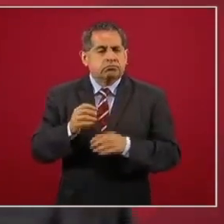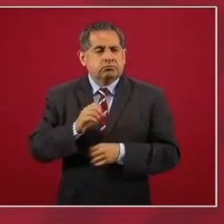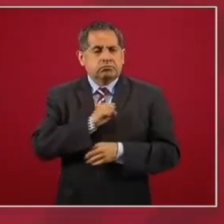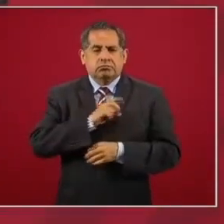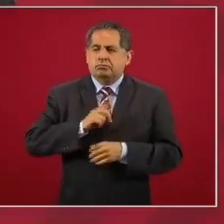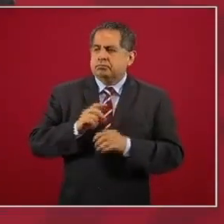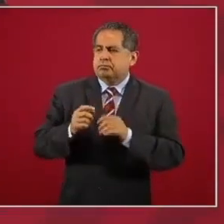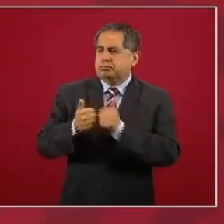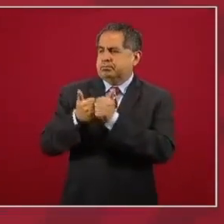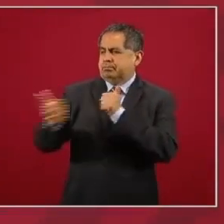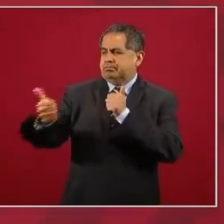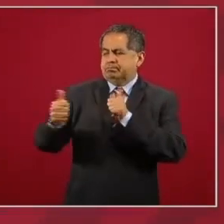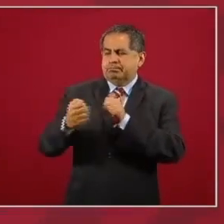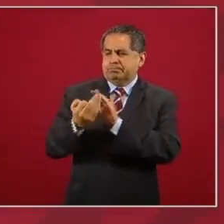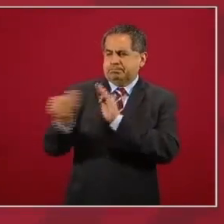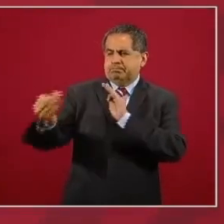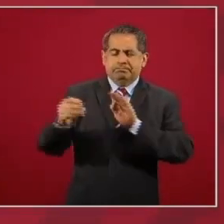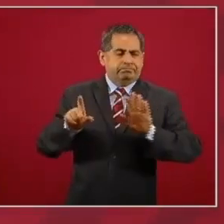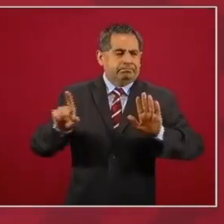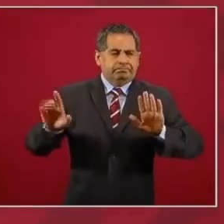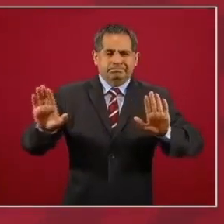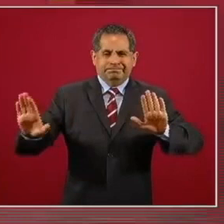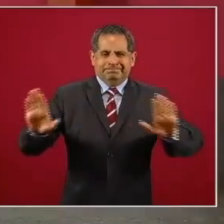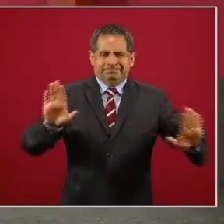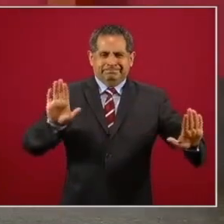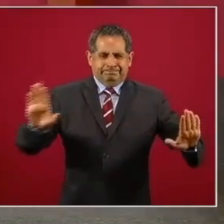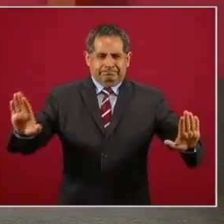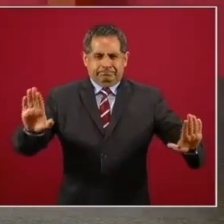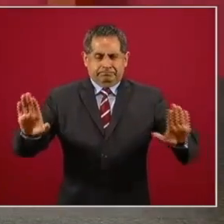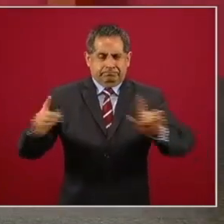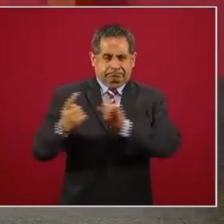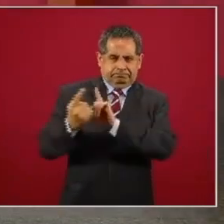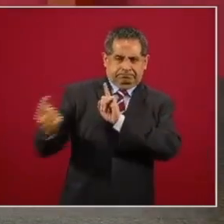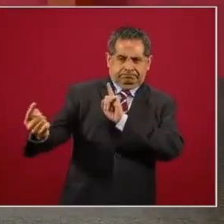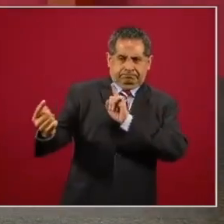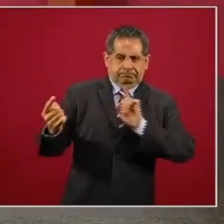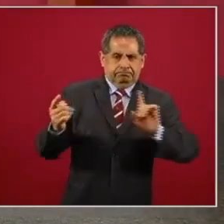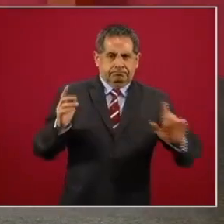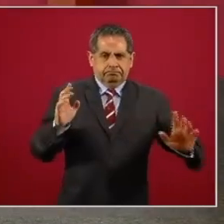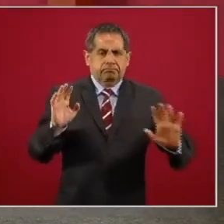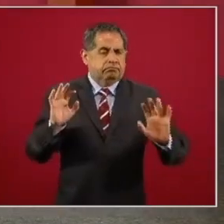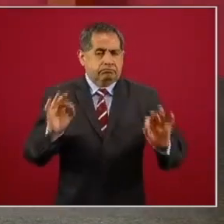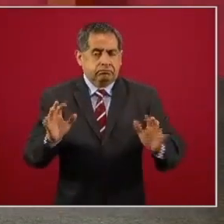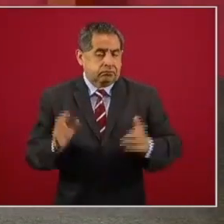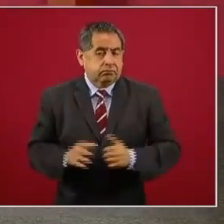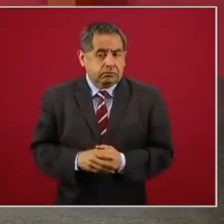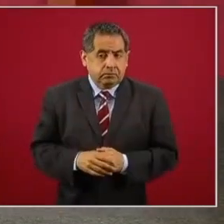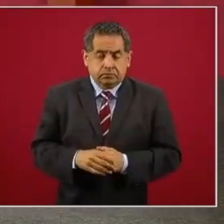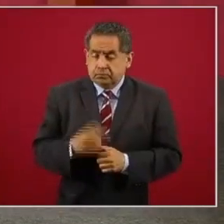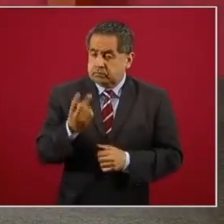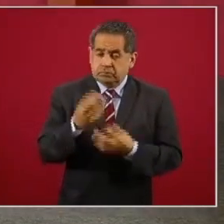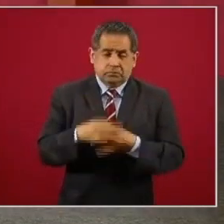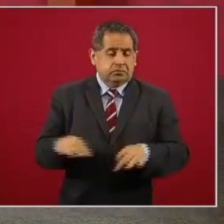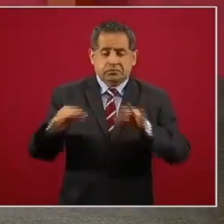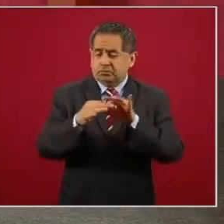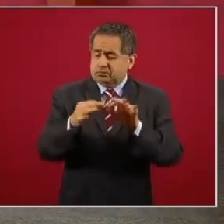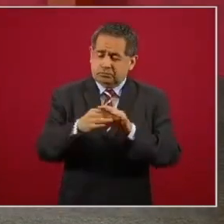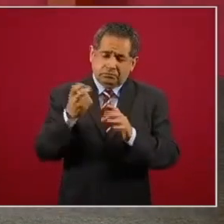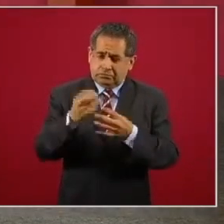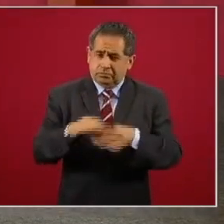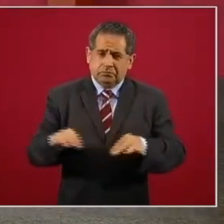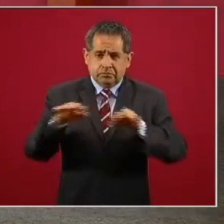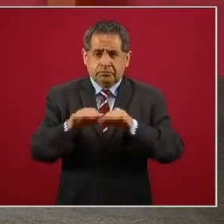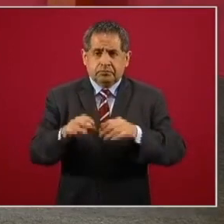que es importantísima.